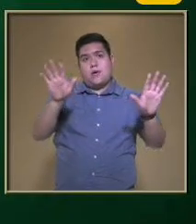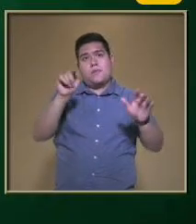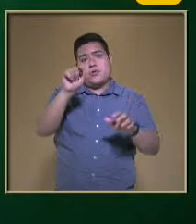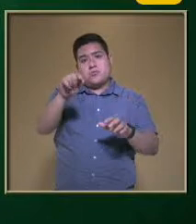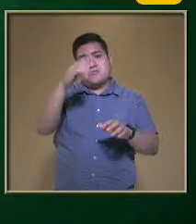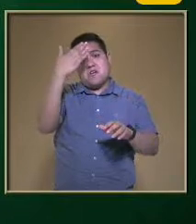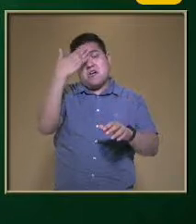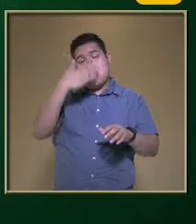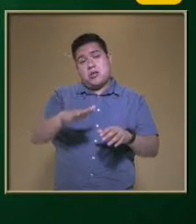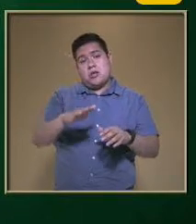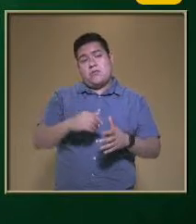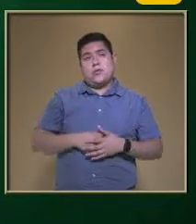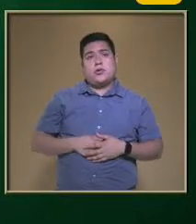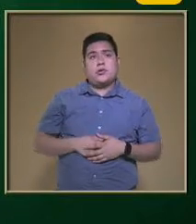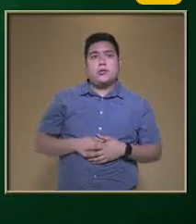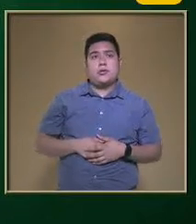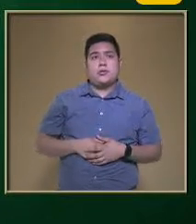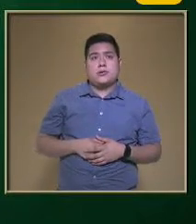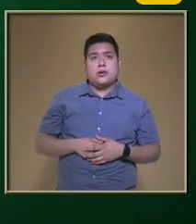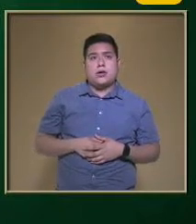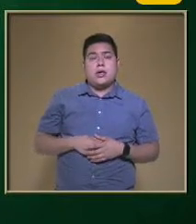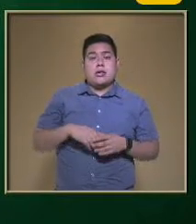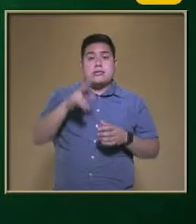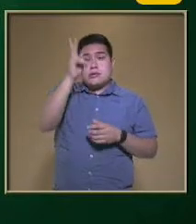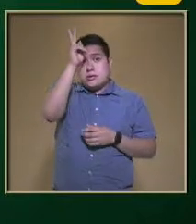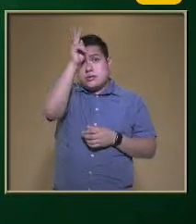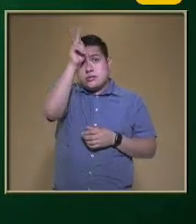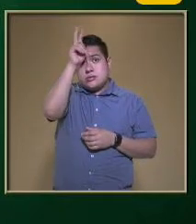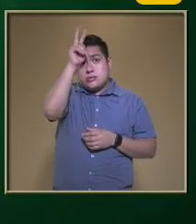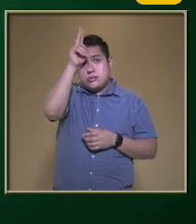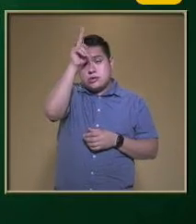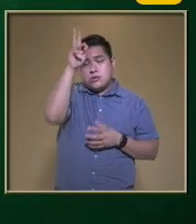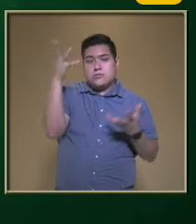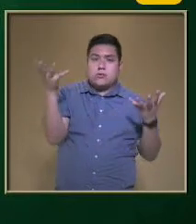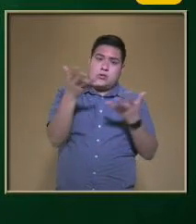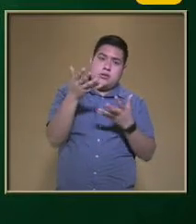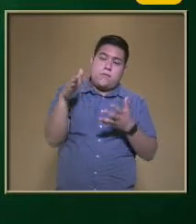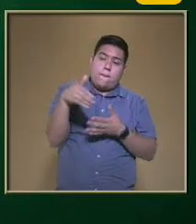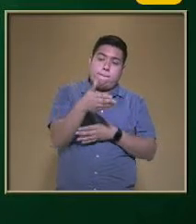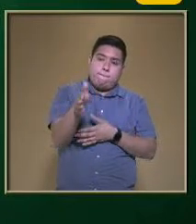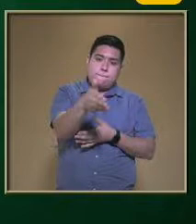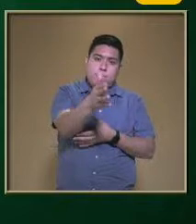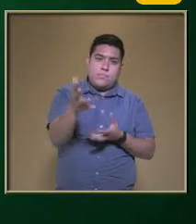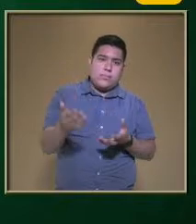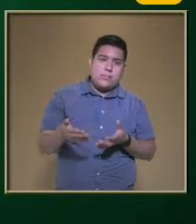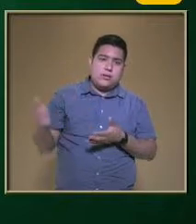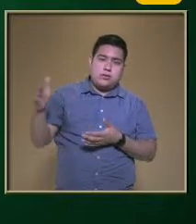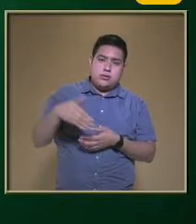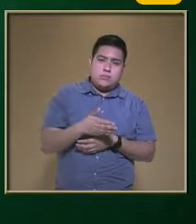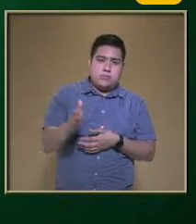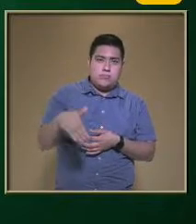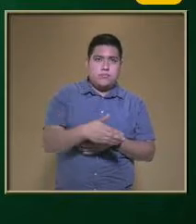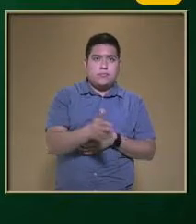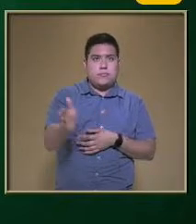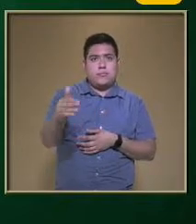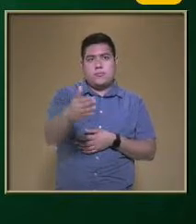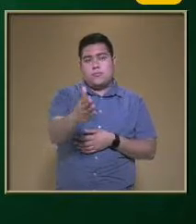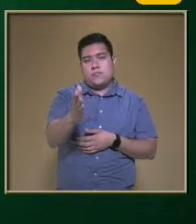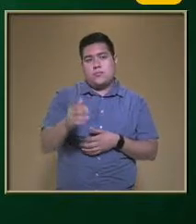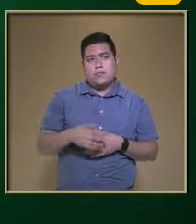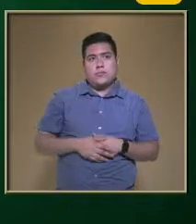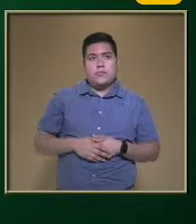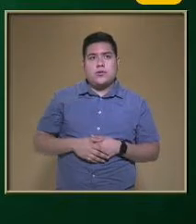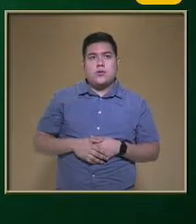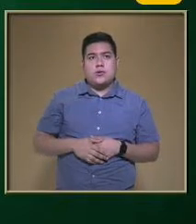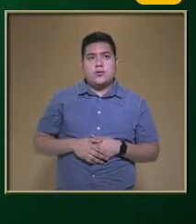conocen Insectos Que también Realizan esto Y peces Que se desplazan De un lado A otro En determinadas Épocas del